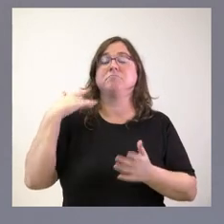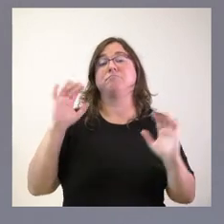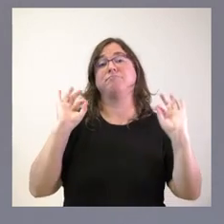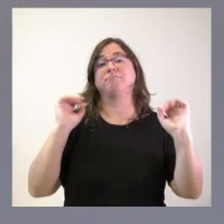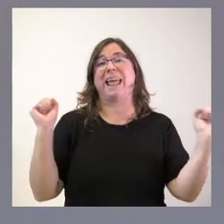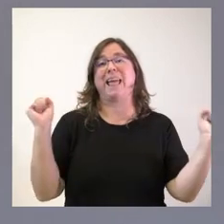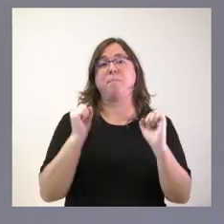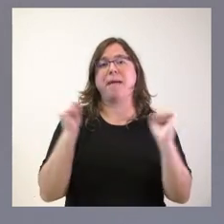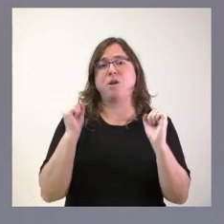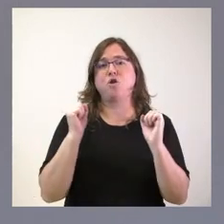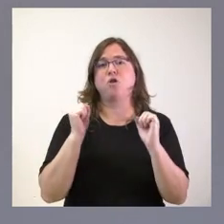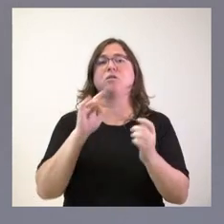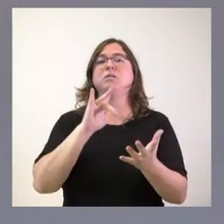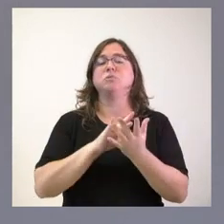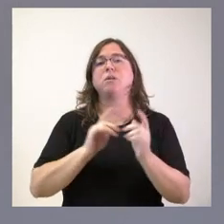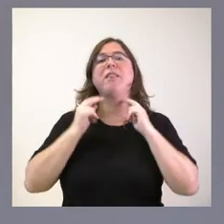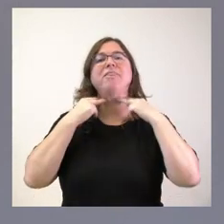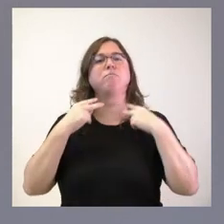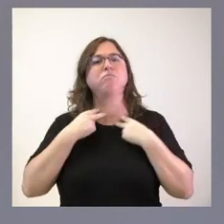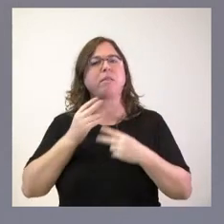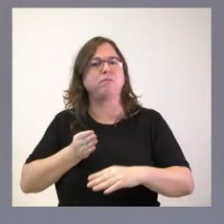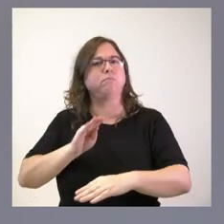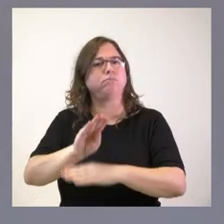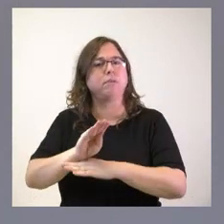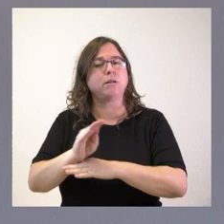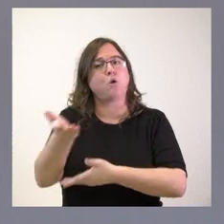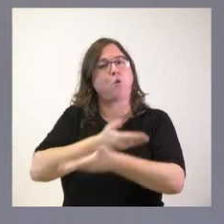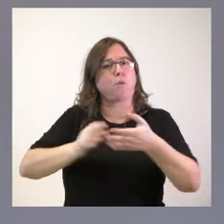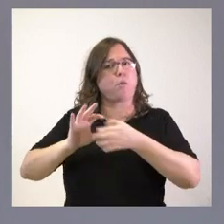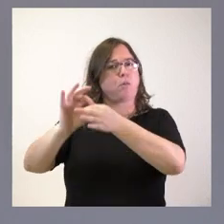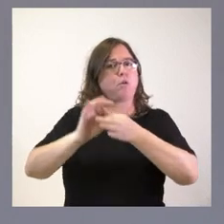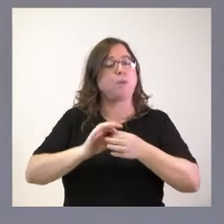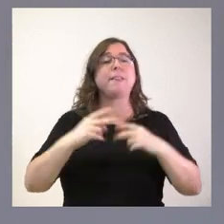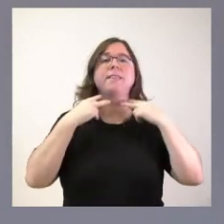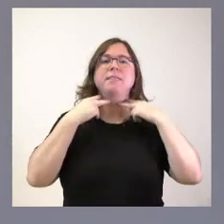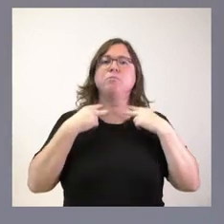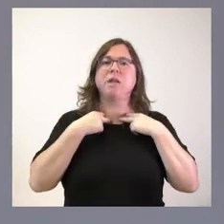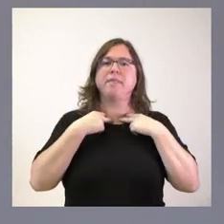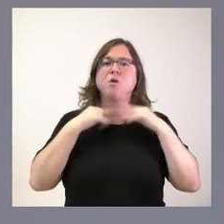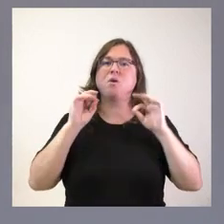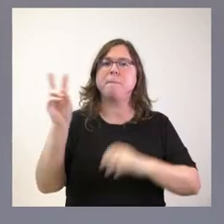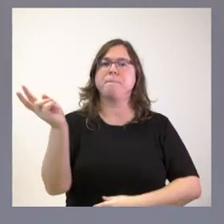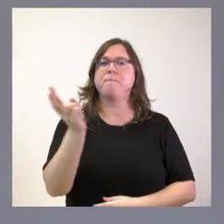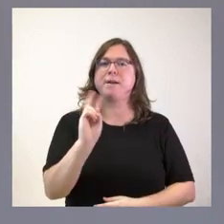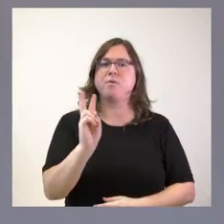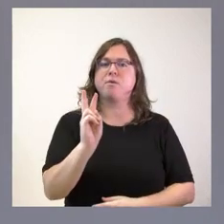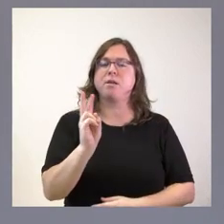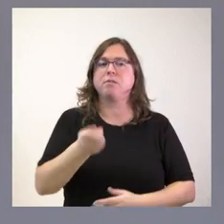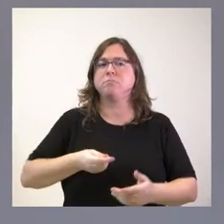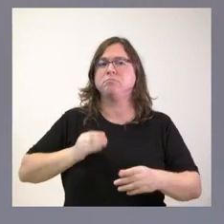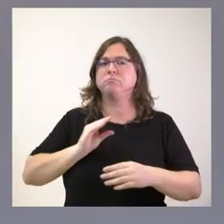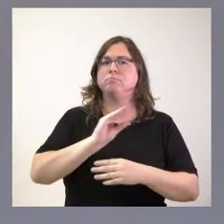que se aporta a esta diputación en una actuación conjunta. La Diputación de Valladolid recibirá